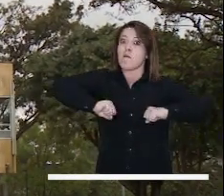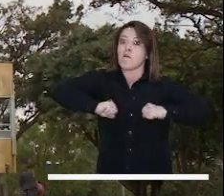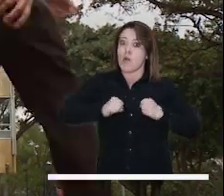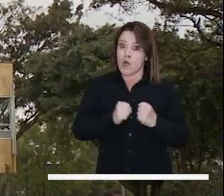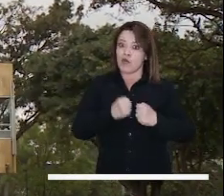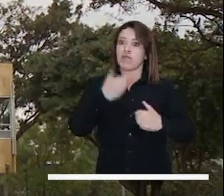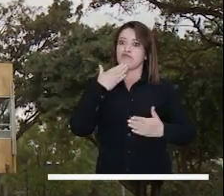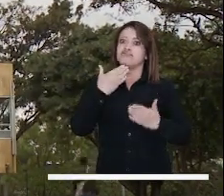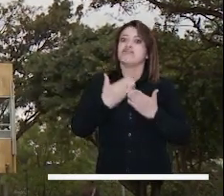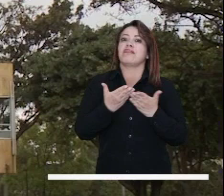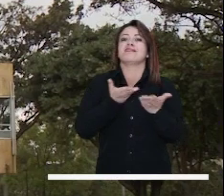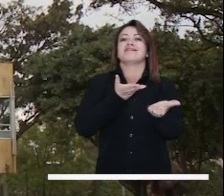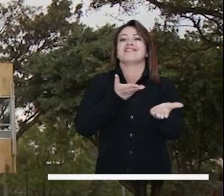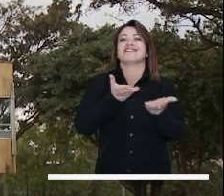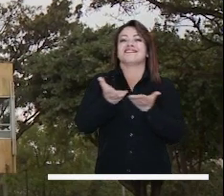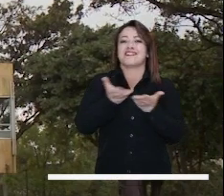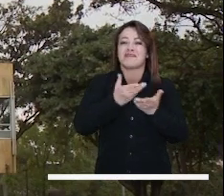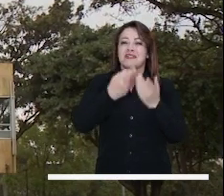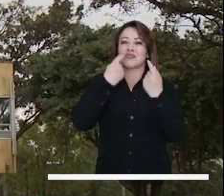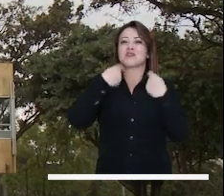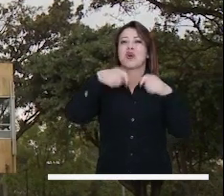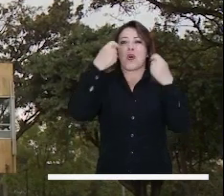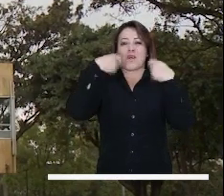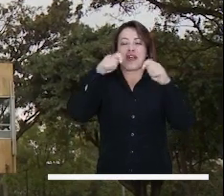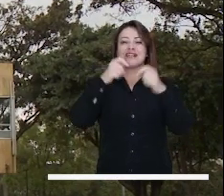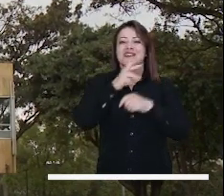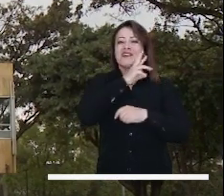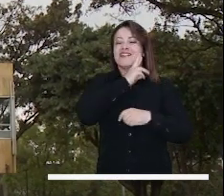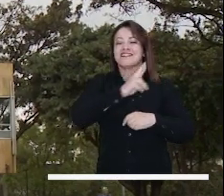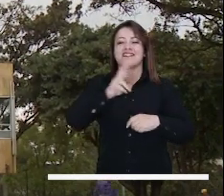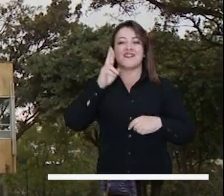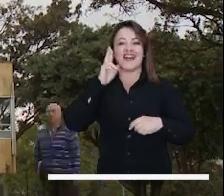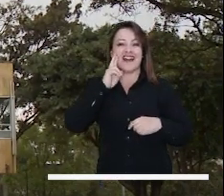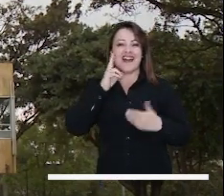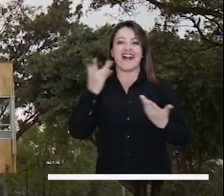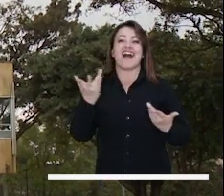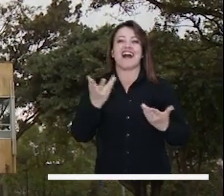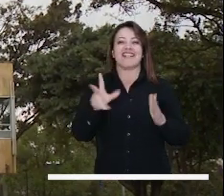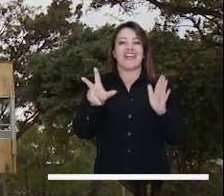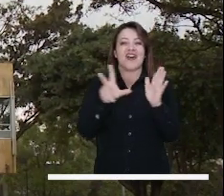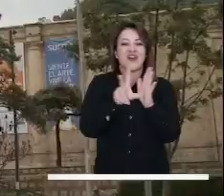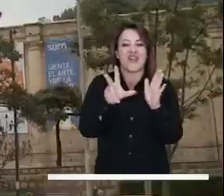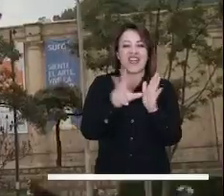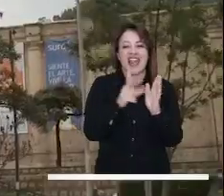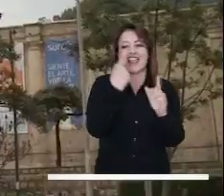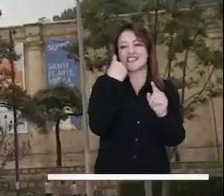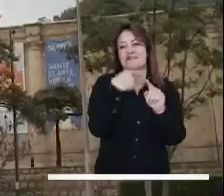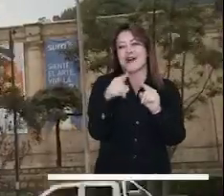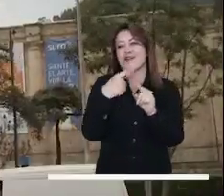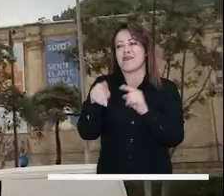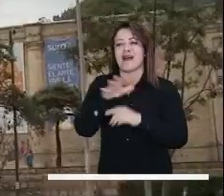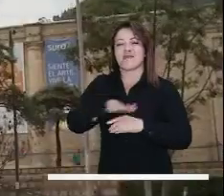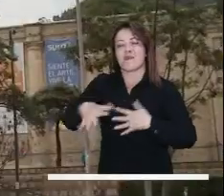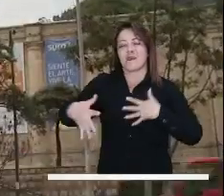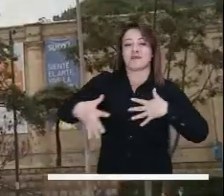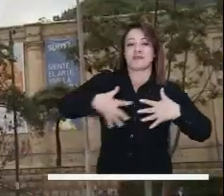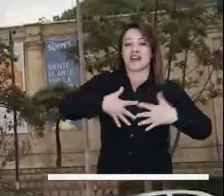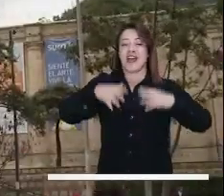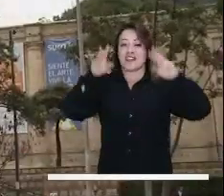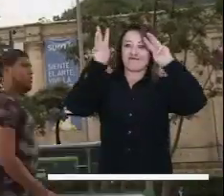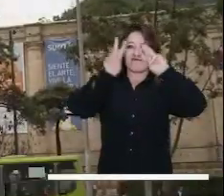está en el sector servicios, comercio, restaurantes, hostales, hoteles,